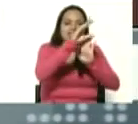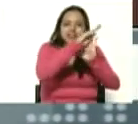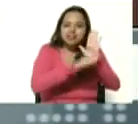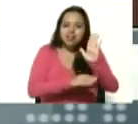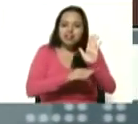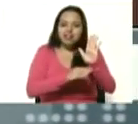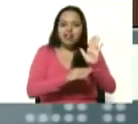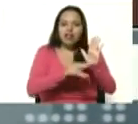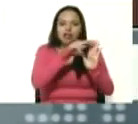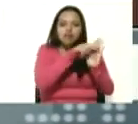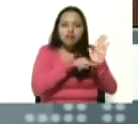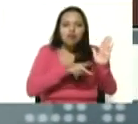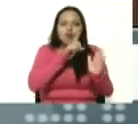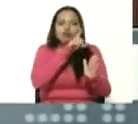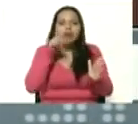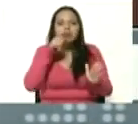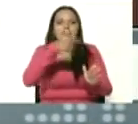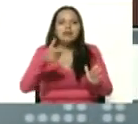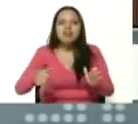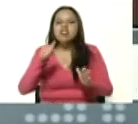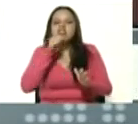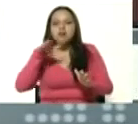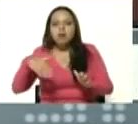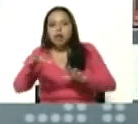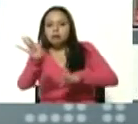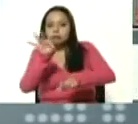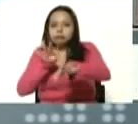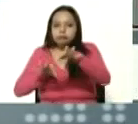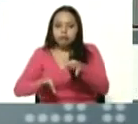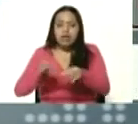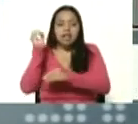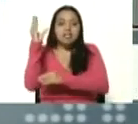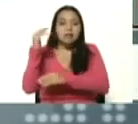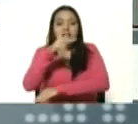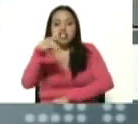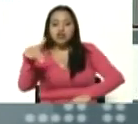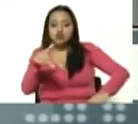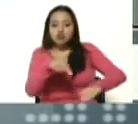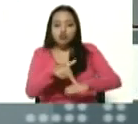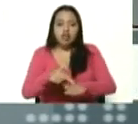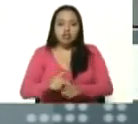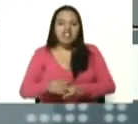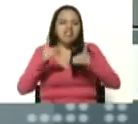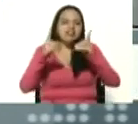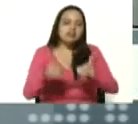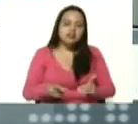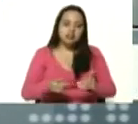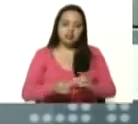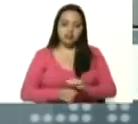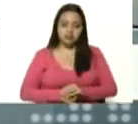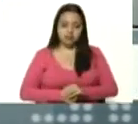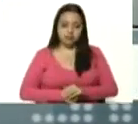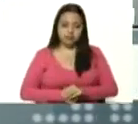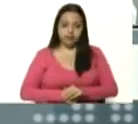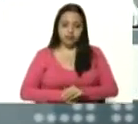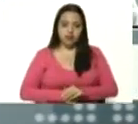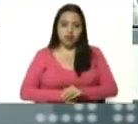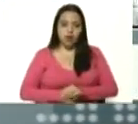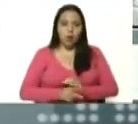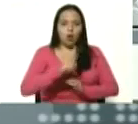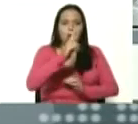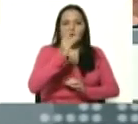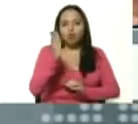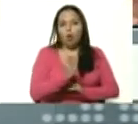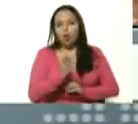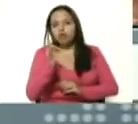a la asamblea nacional para que la asamblea nacional en pleno decida con dos tercios o más